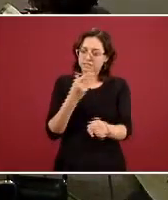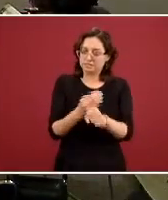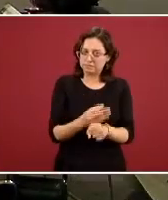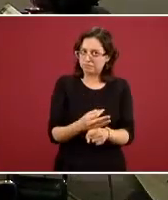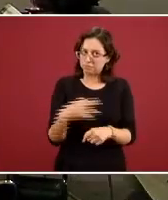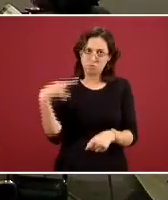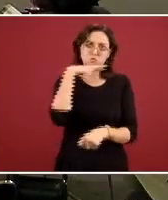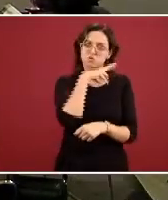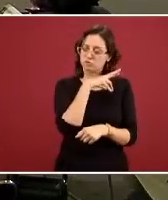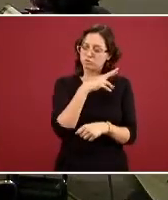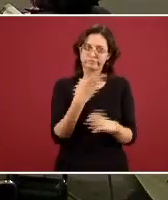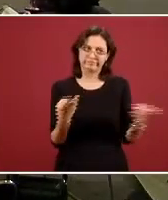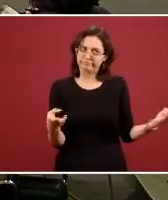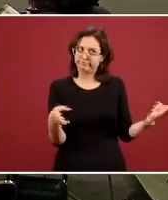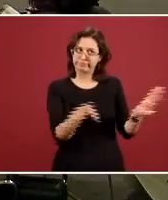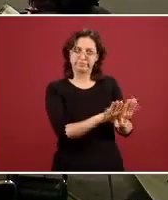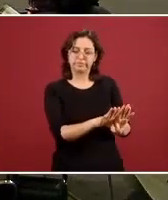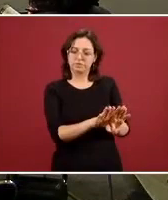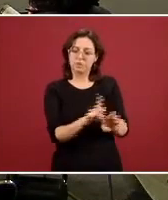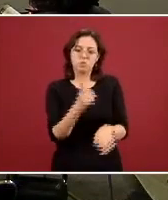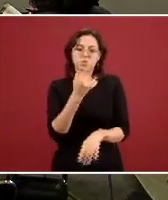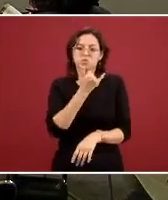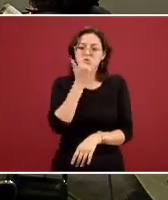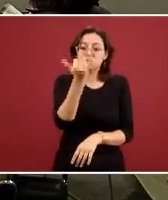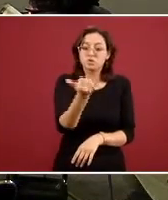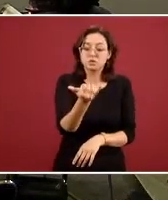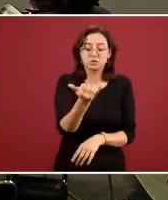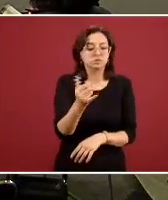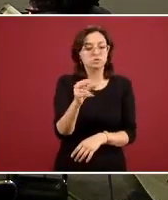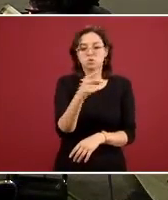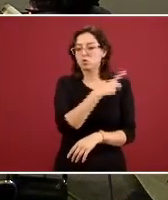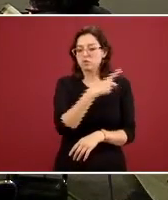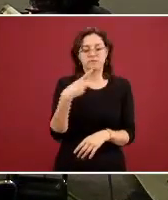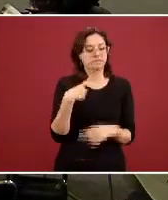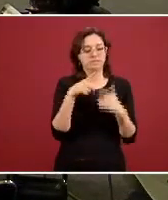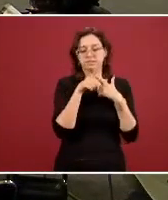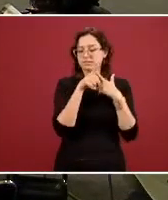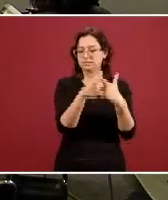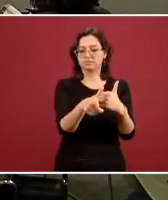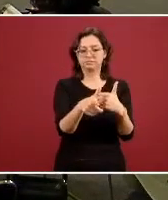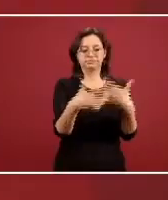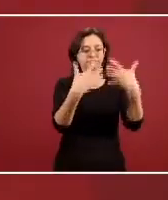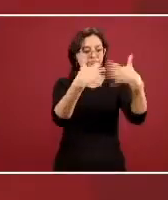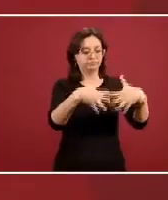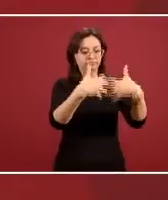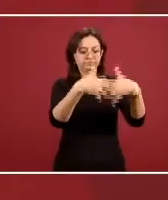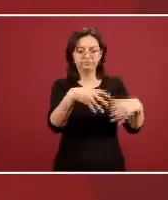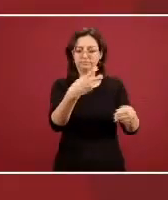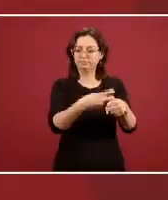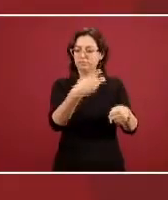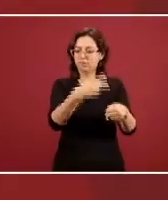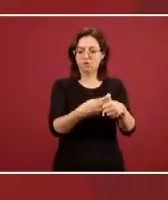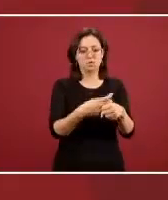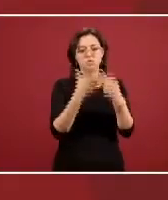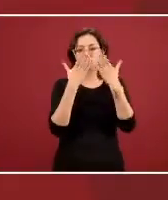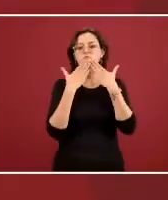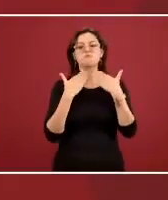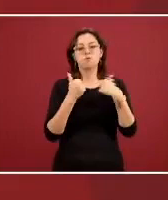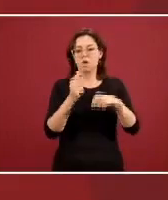brevedad entonces eso es un error no deben la industria cervecera no tiene autorización